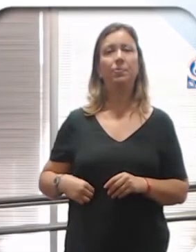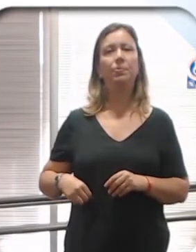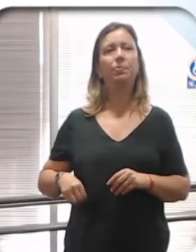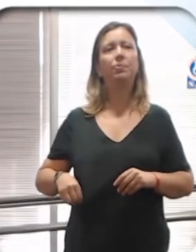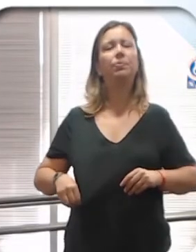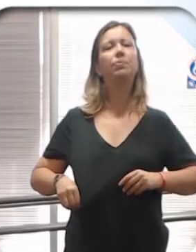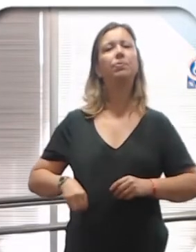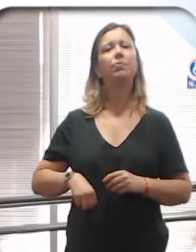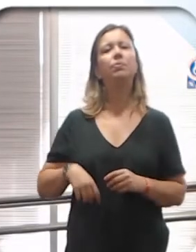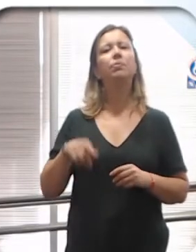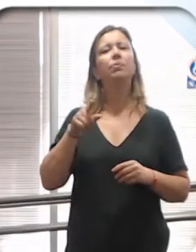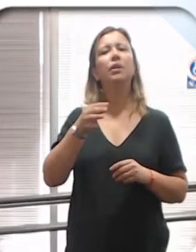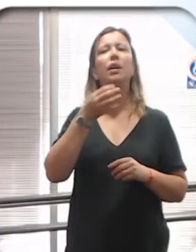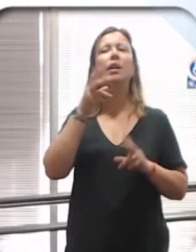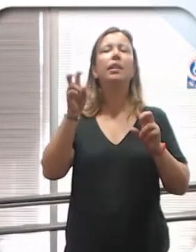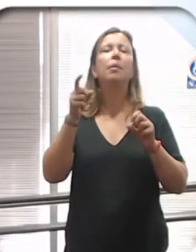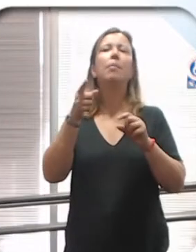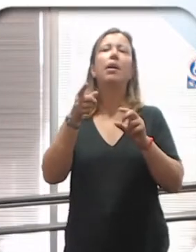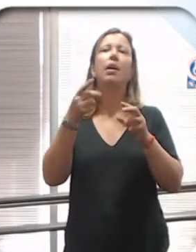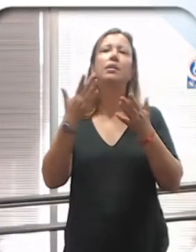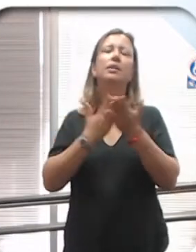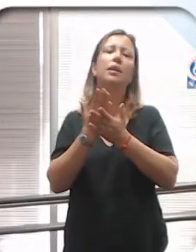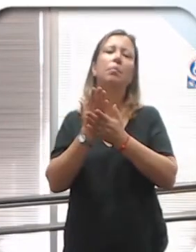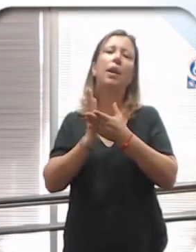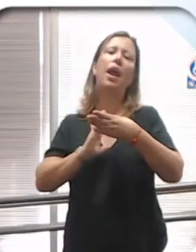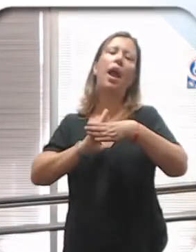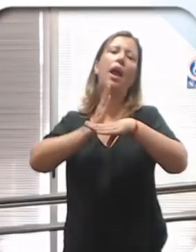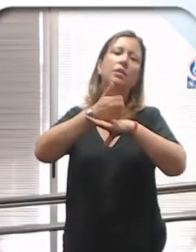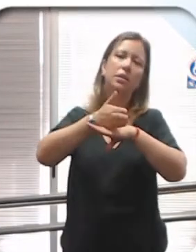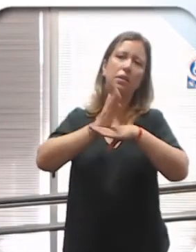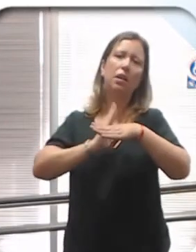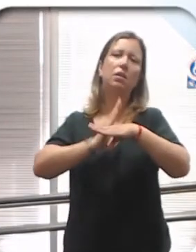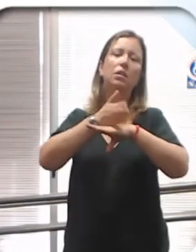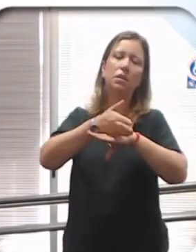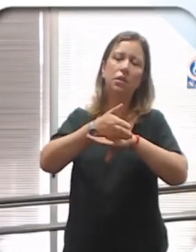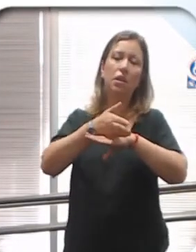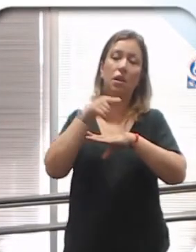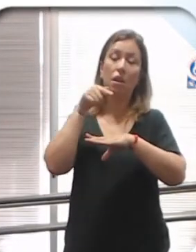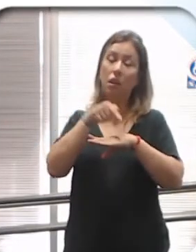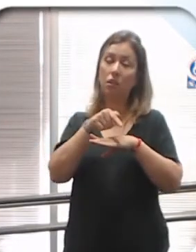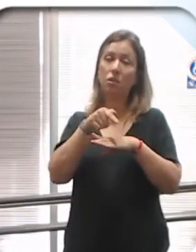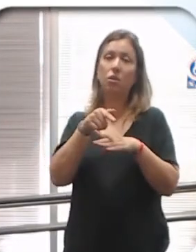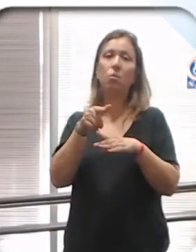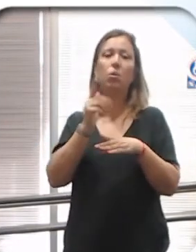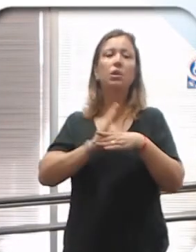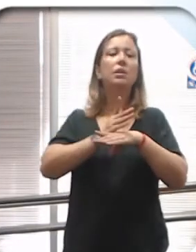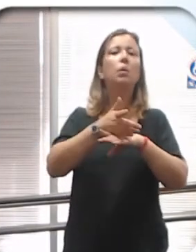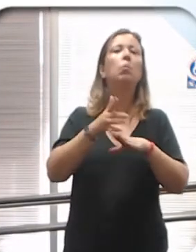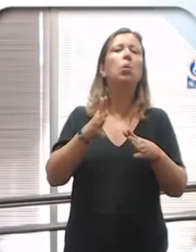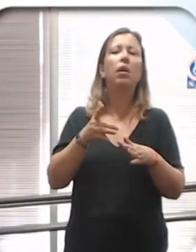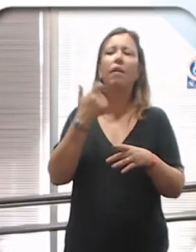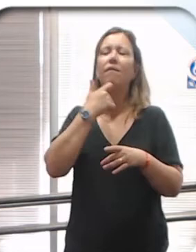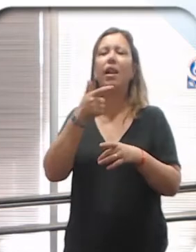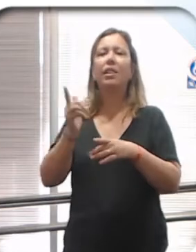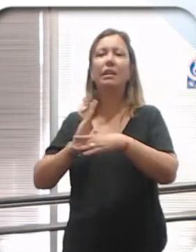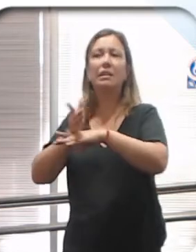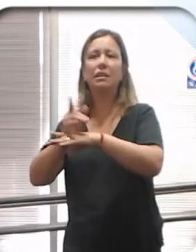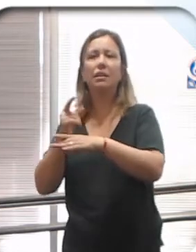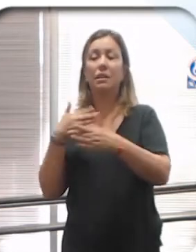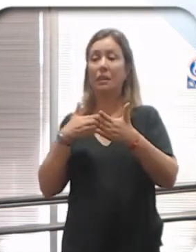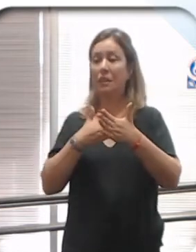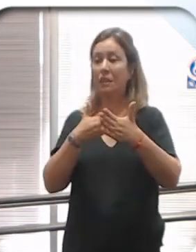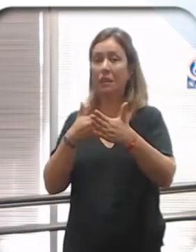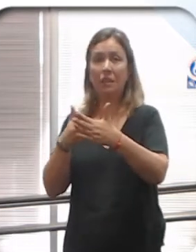Ahí aparece el término de accesibilidad. Bueno, pasa todo esto porque no acceden a todo lo otro. Hay